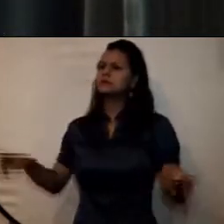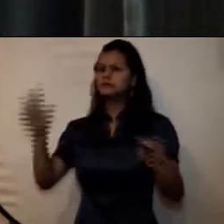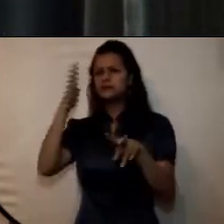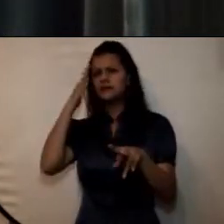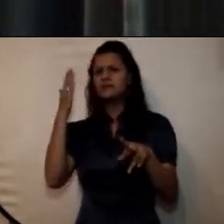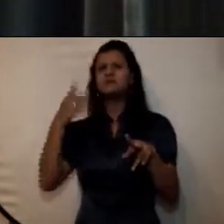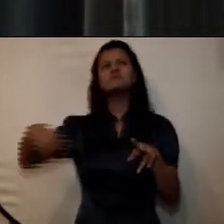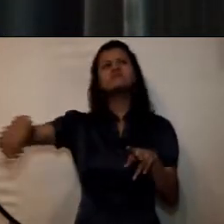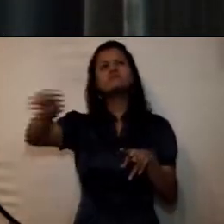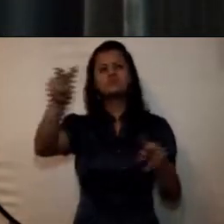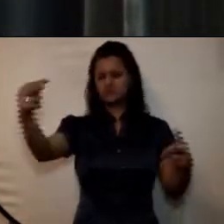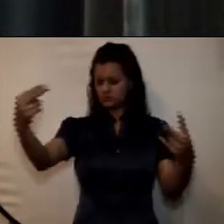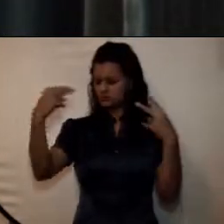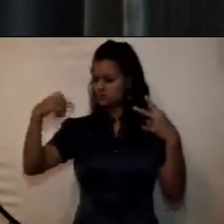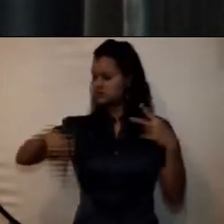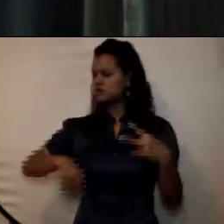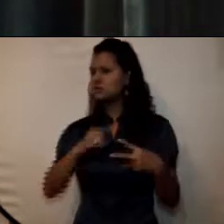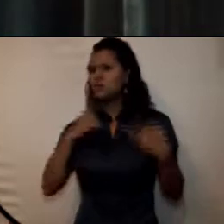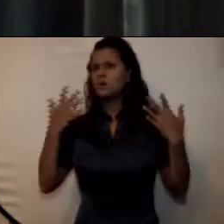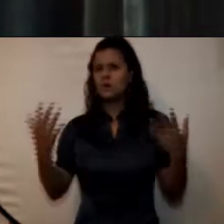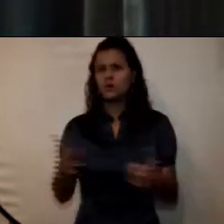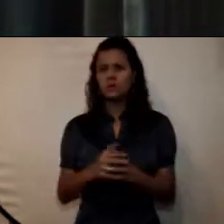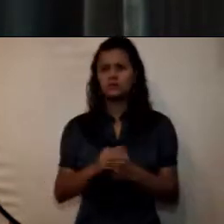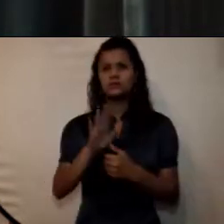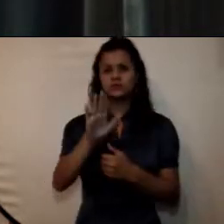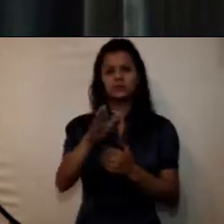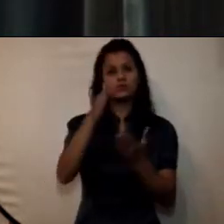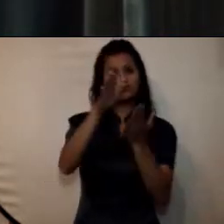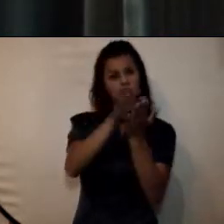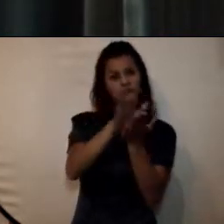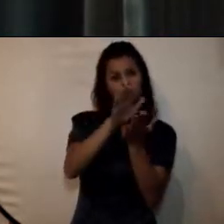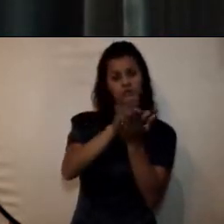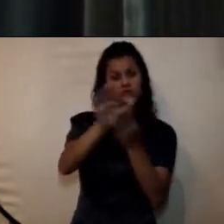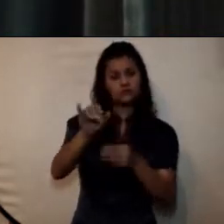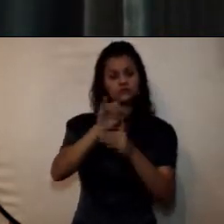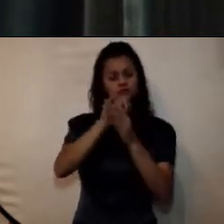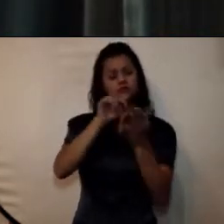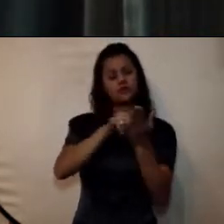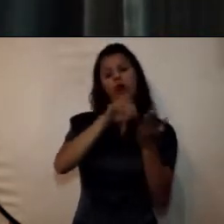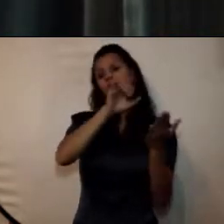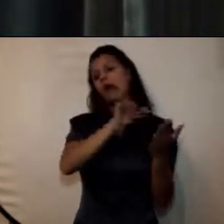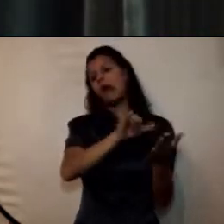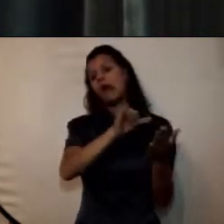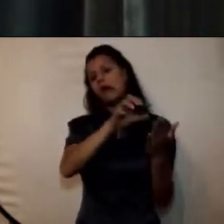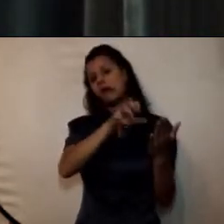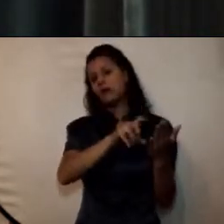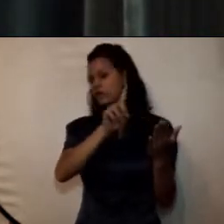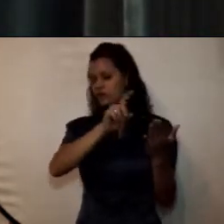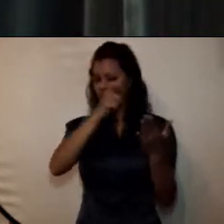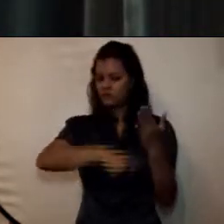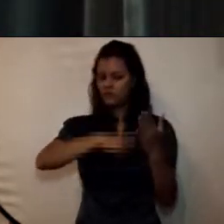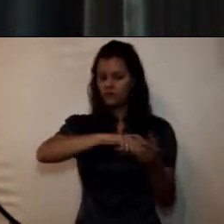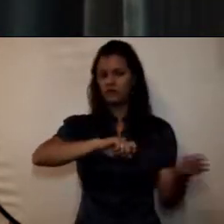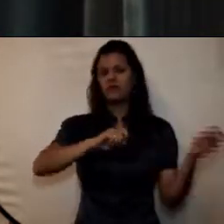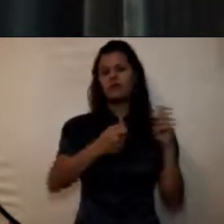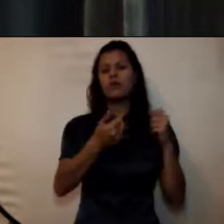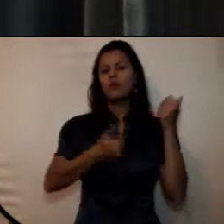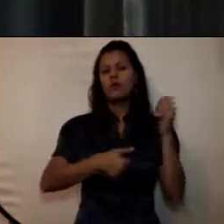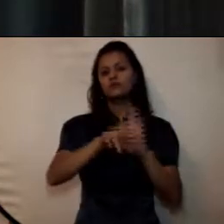actualización de documentos maestros institucionales entre ello los reglamentos estudiantiles